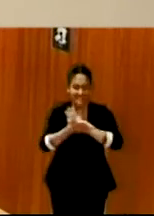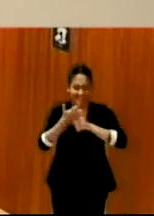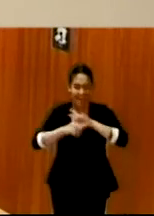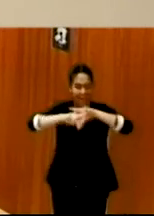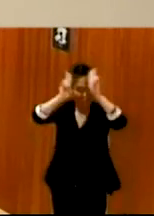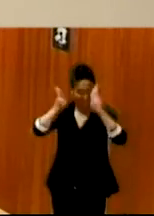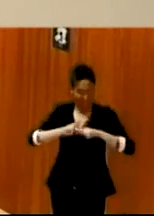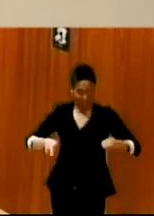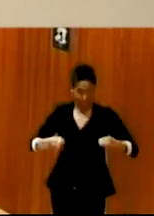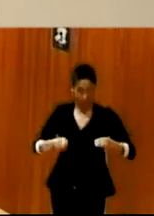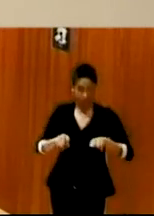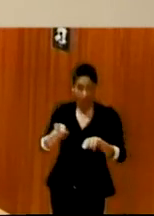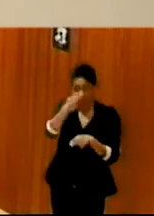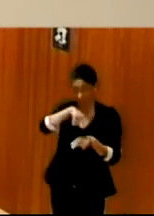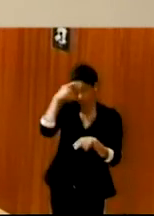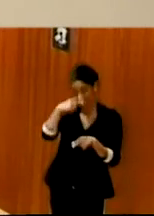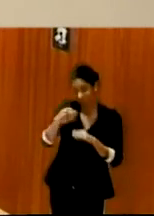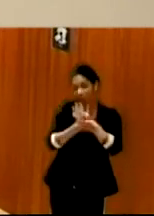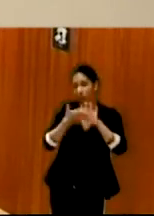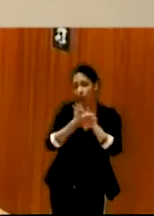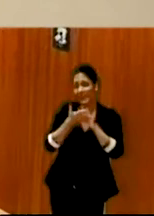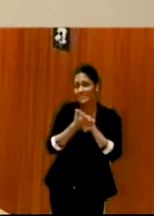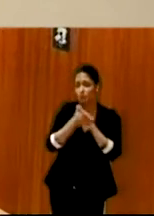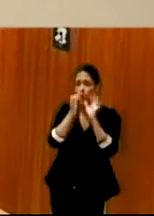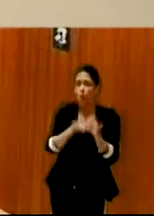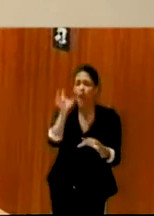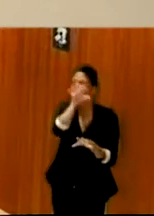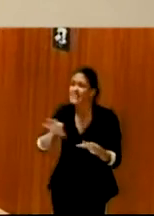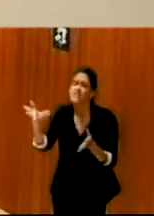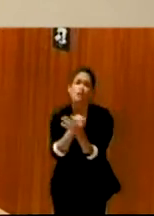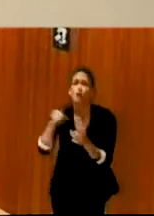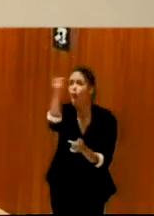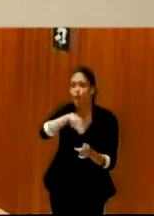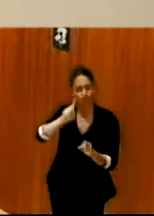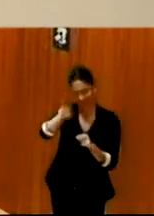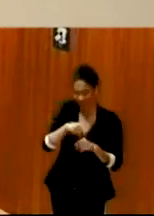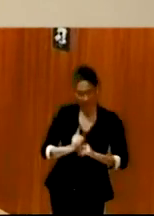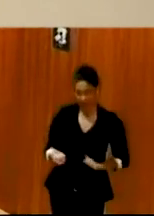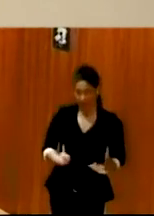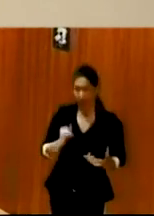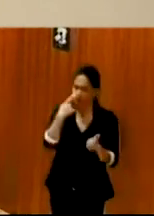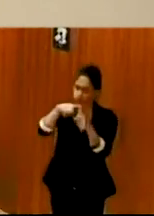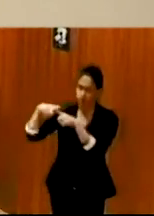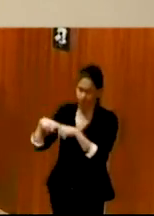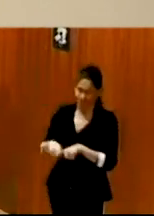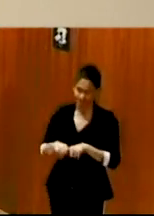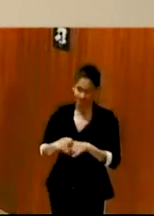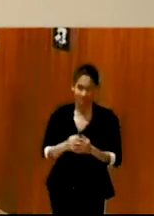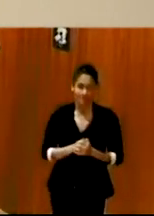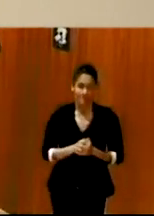la lengua de signos es diferente en cada país e incluso hay dialectos y existe el sistema de signos internacional también.